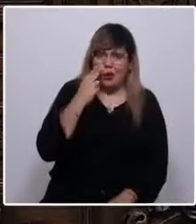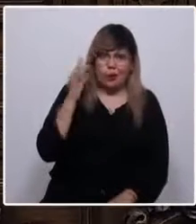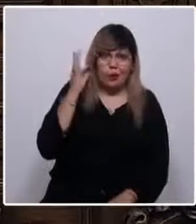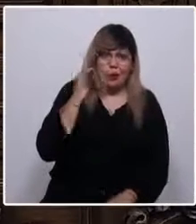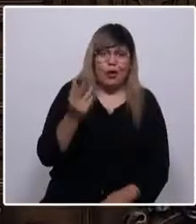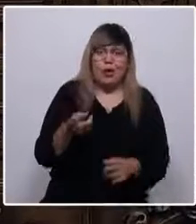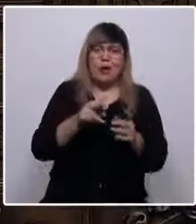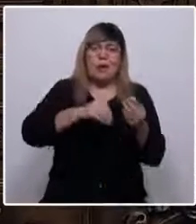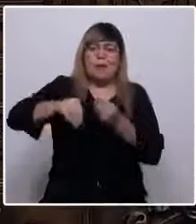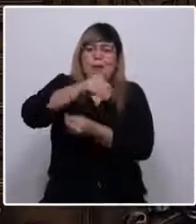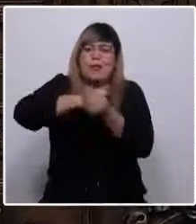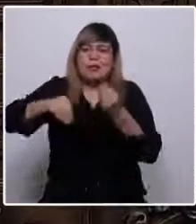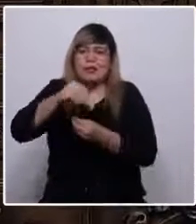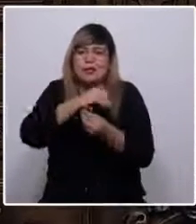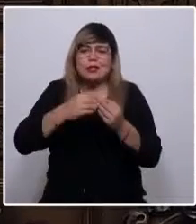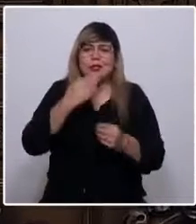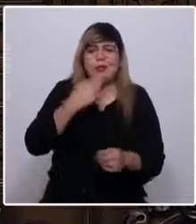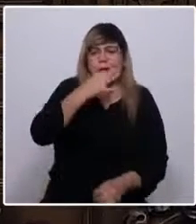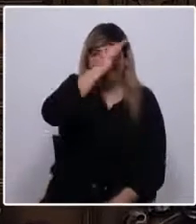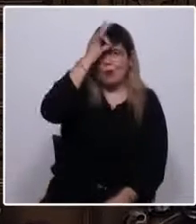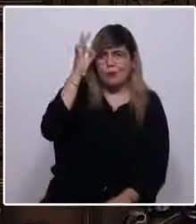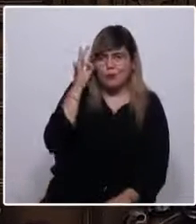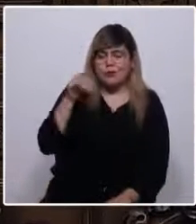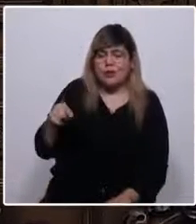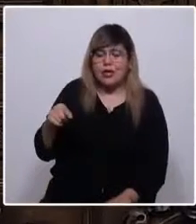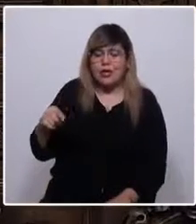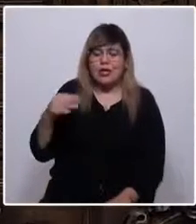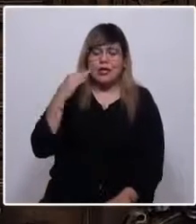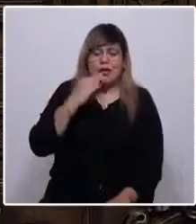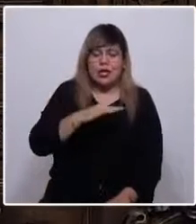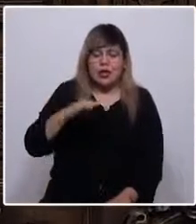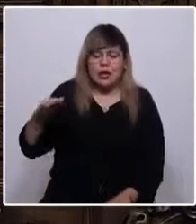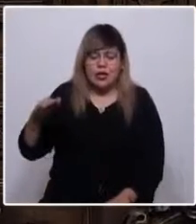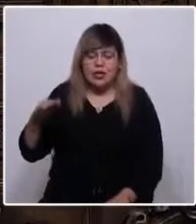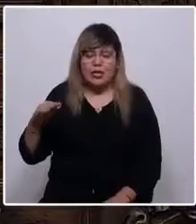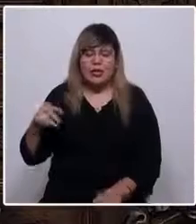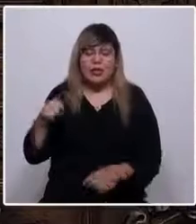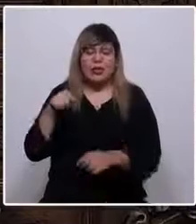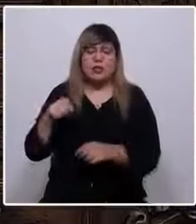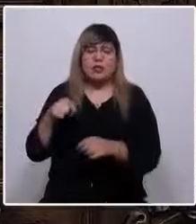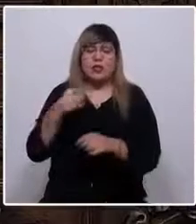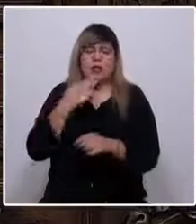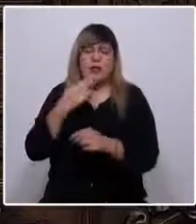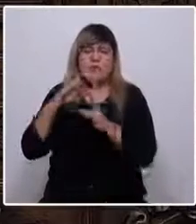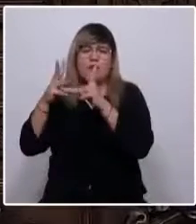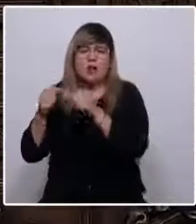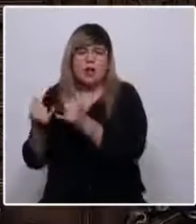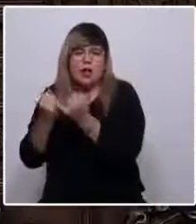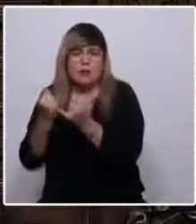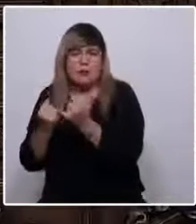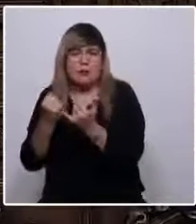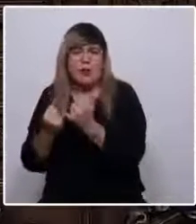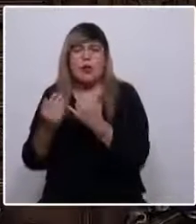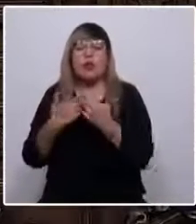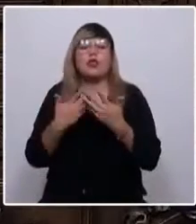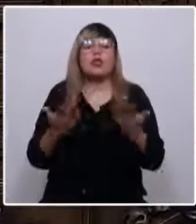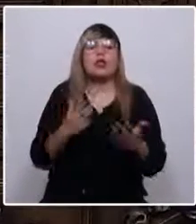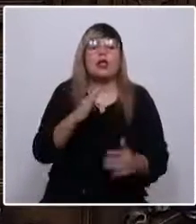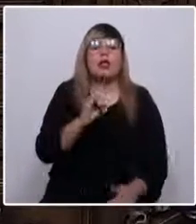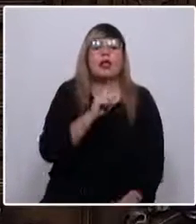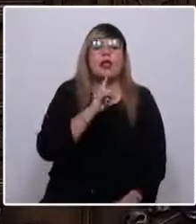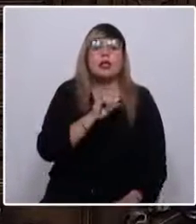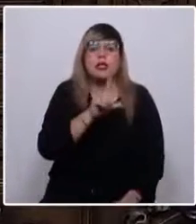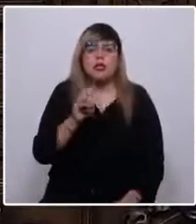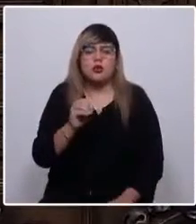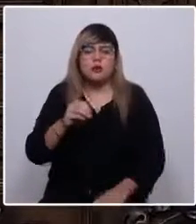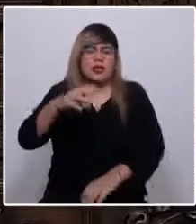mestizos y mapuches, ni tampoco sin los niños de la hospedería del Mapocho, ni las familias amigas que nos acogen en el castillo. Vengo de los